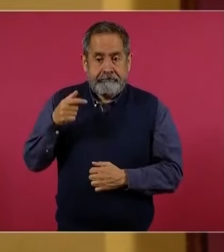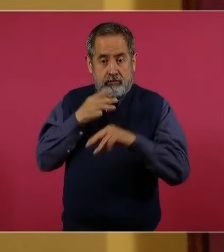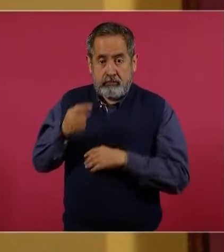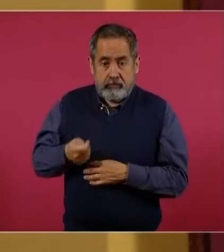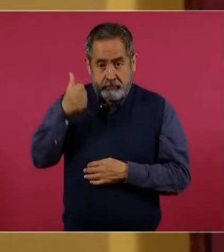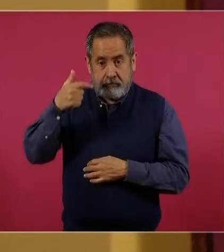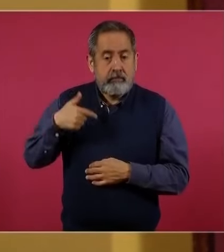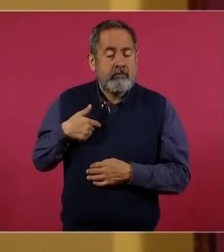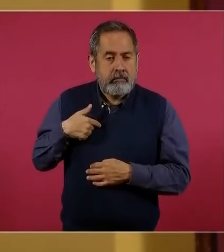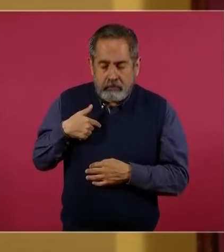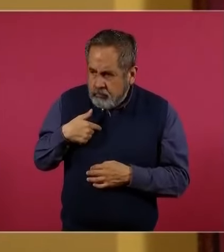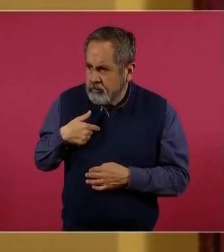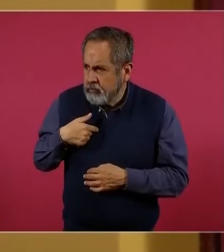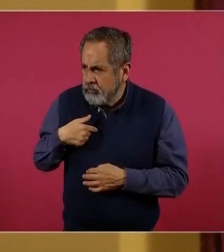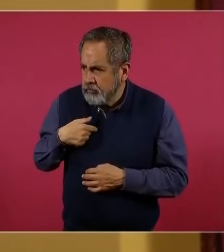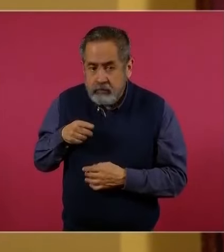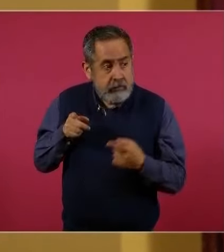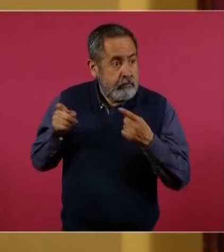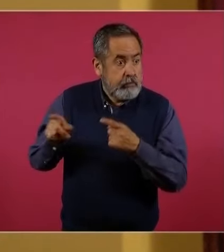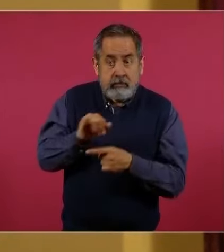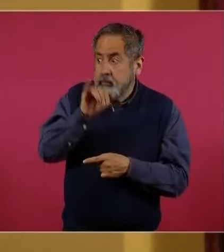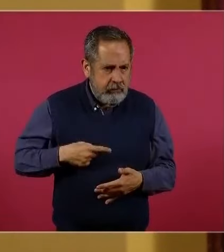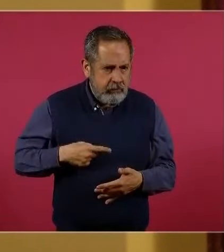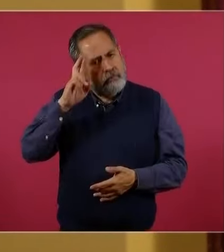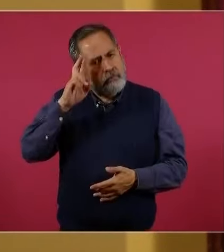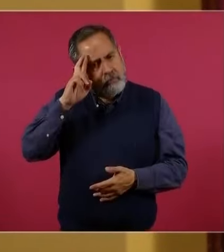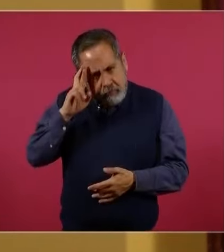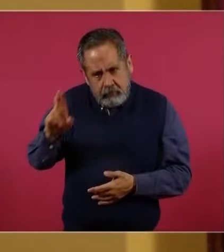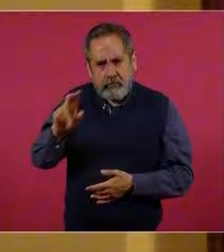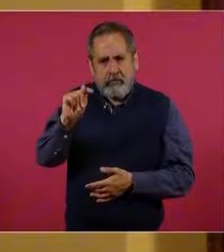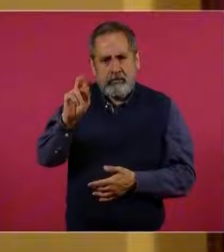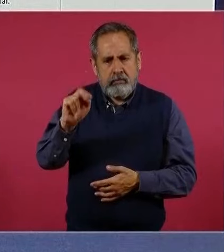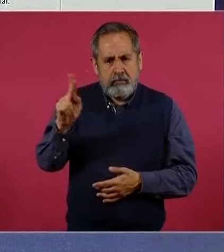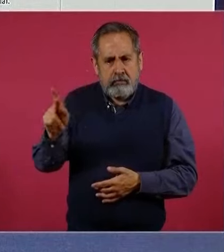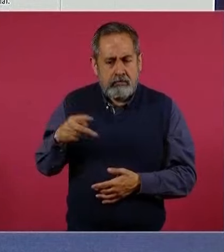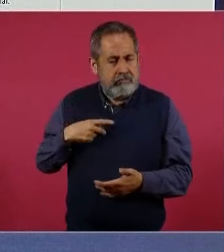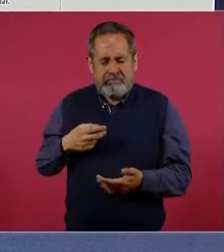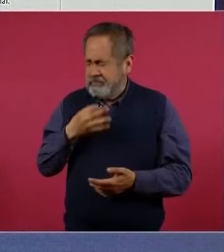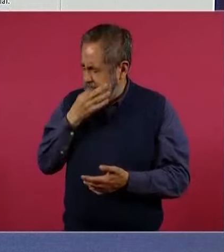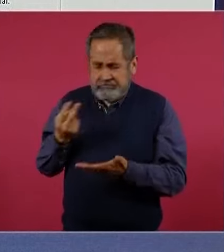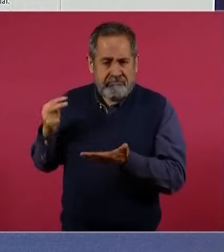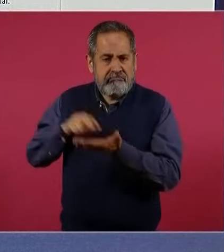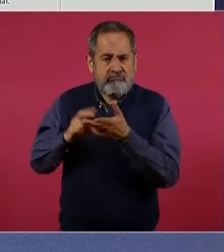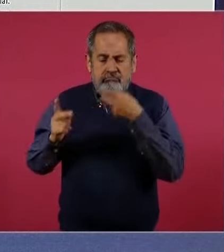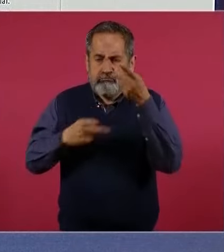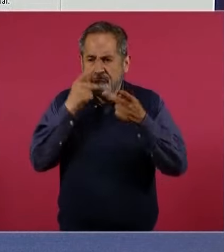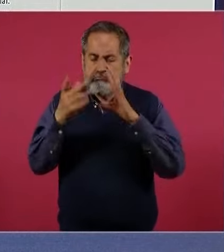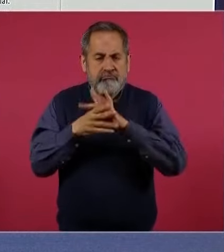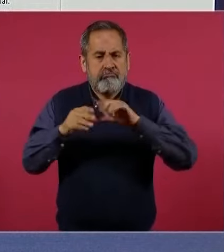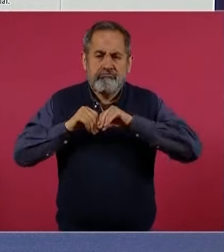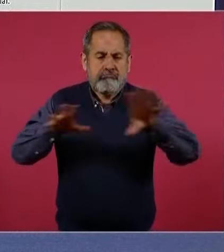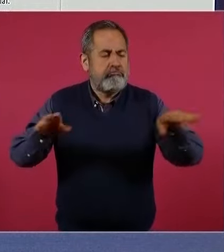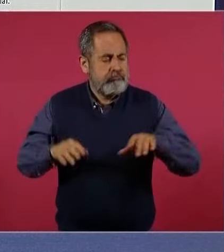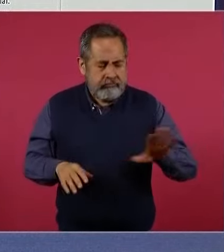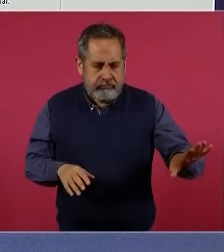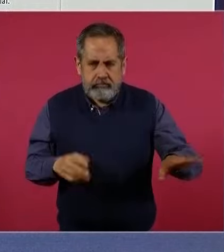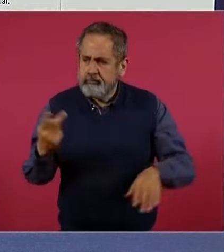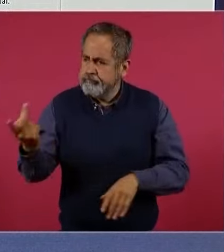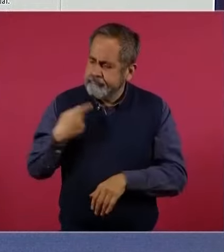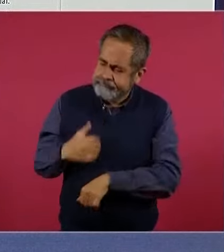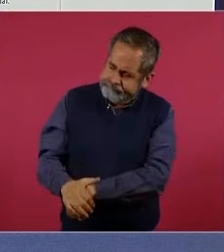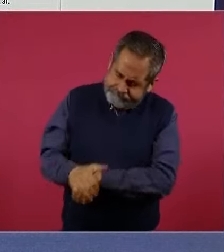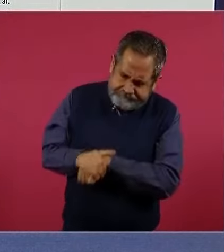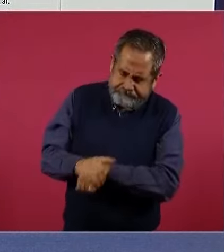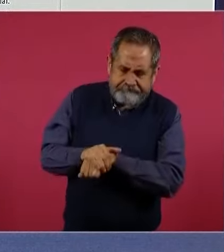gobiernos que condenó esa agresión. Nos pronunciamos de inmediato no sólo por la amistad que nos une,